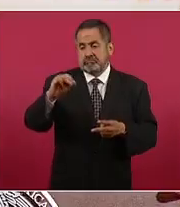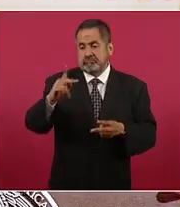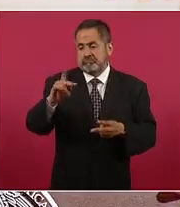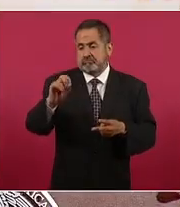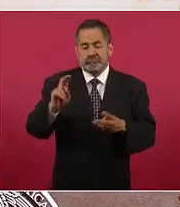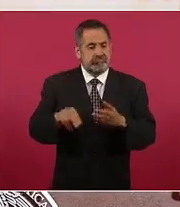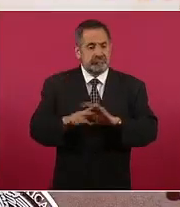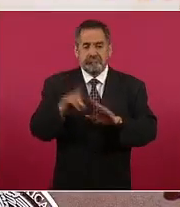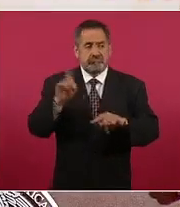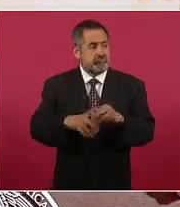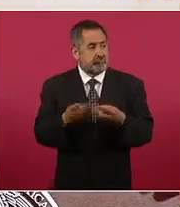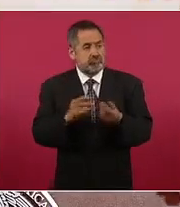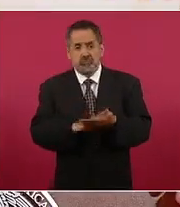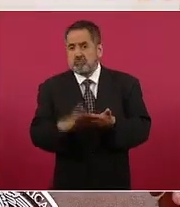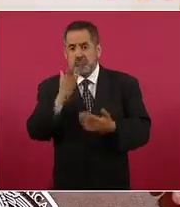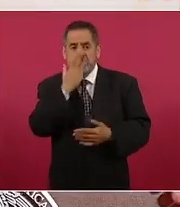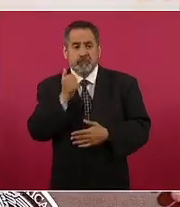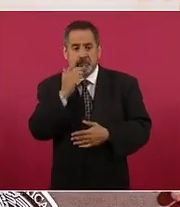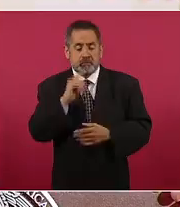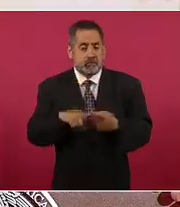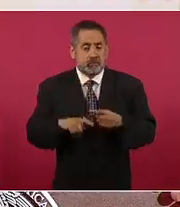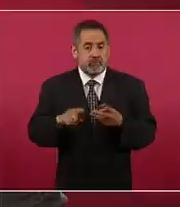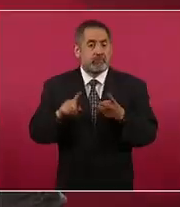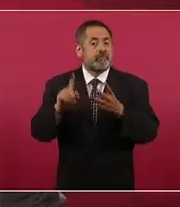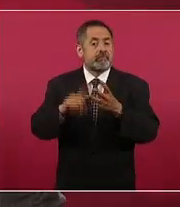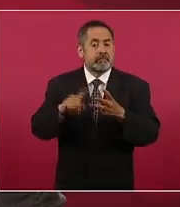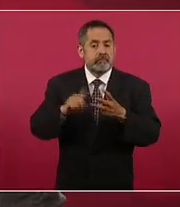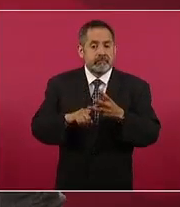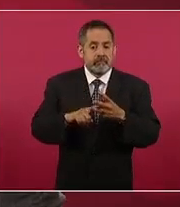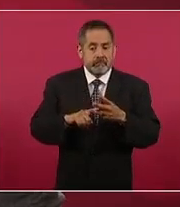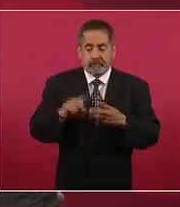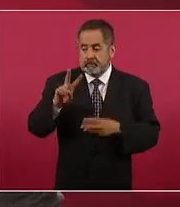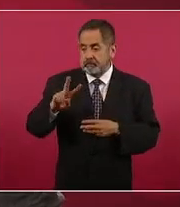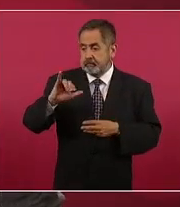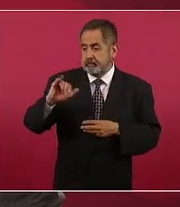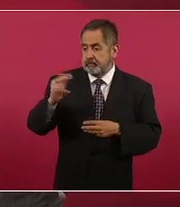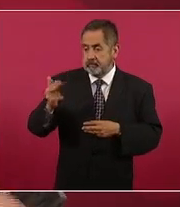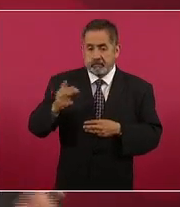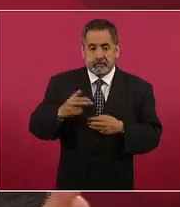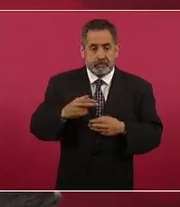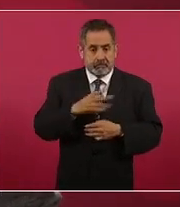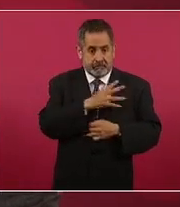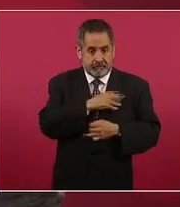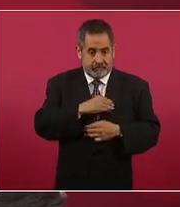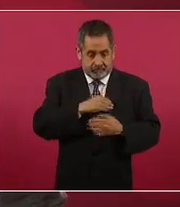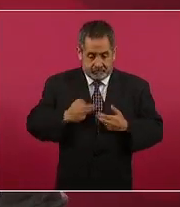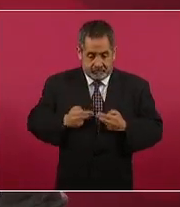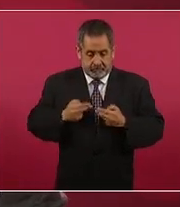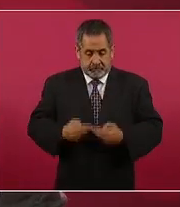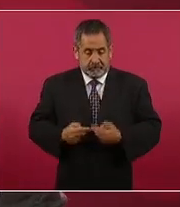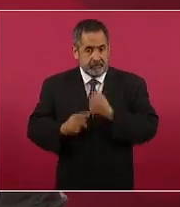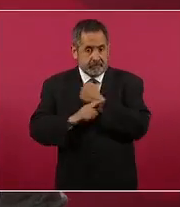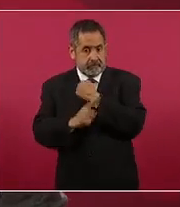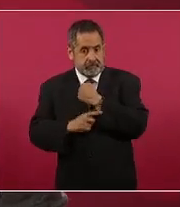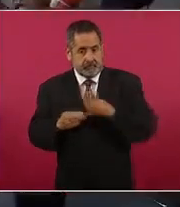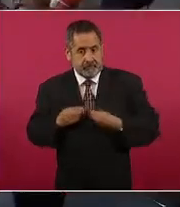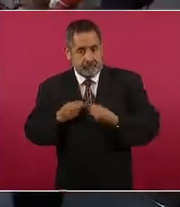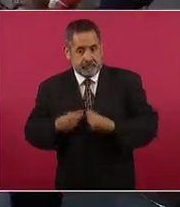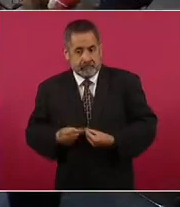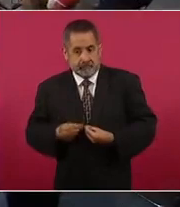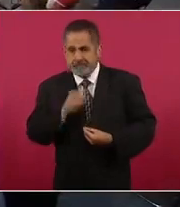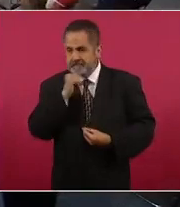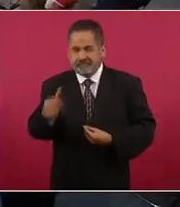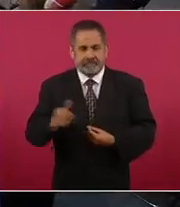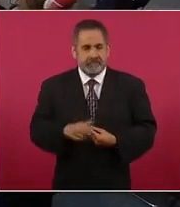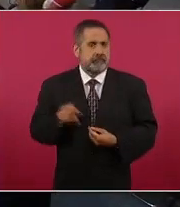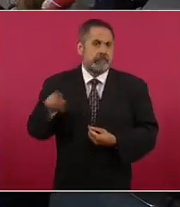del mundo entero que eliminó la transmisión materno infantil del VIH entonces Cuba es un país líder en salud pública y